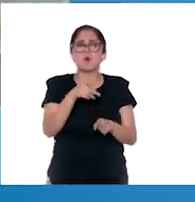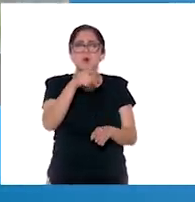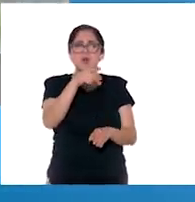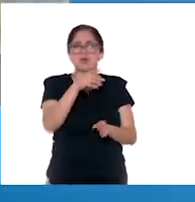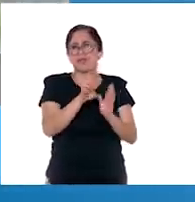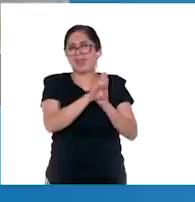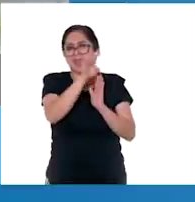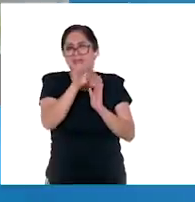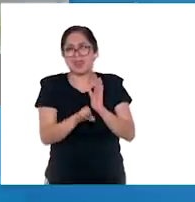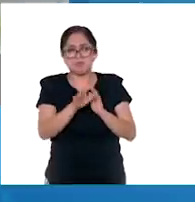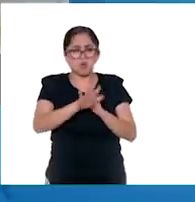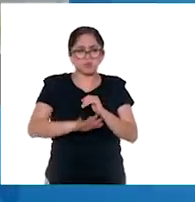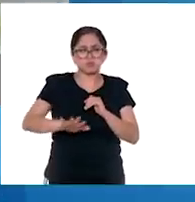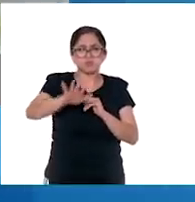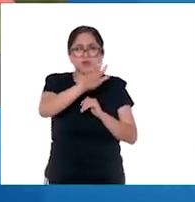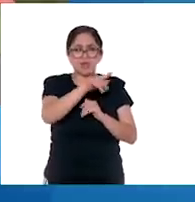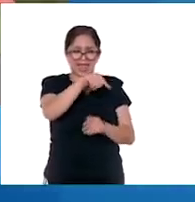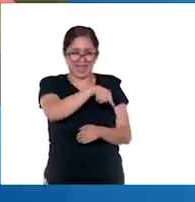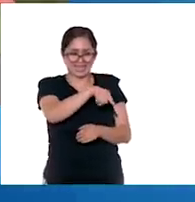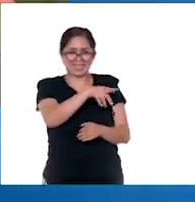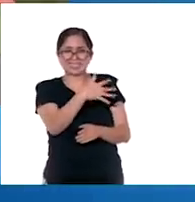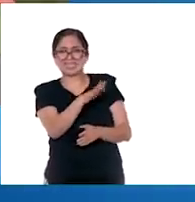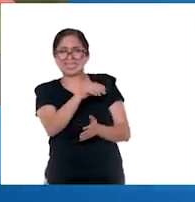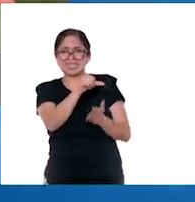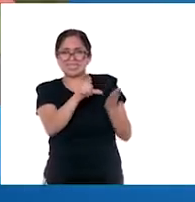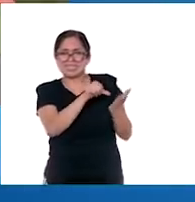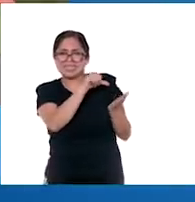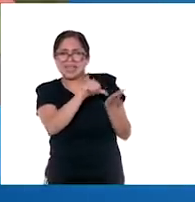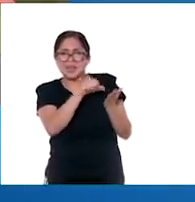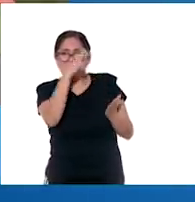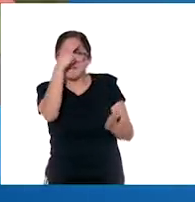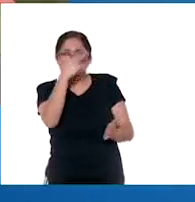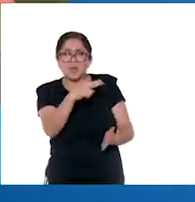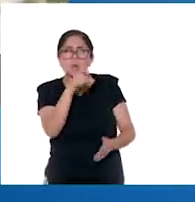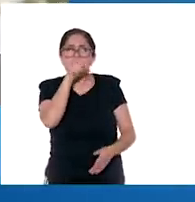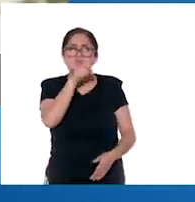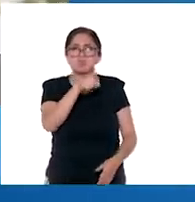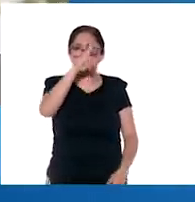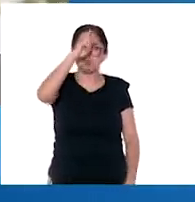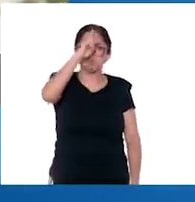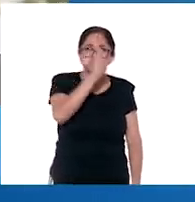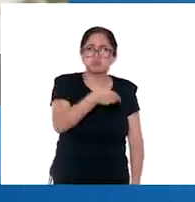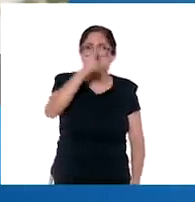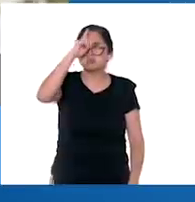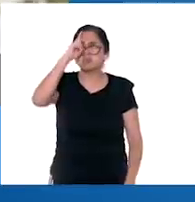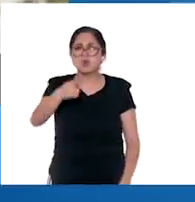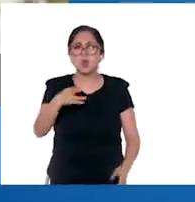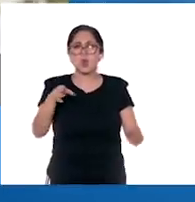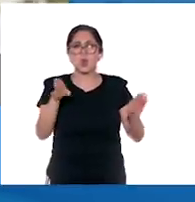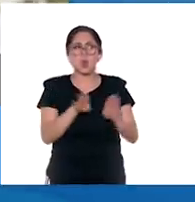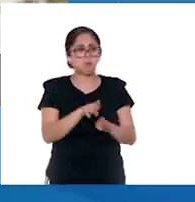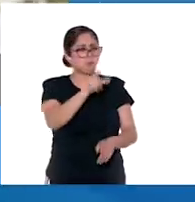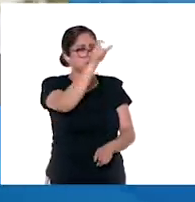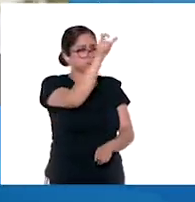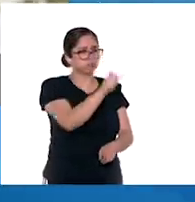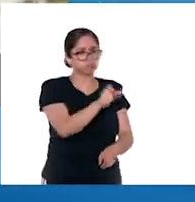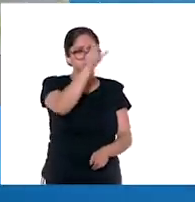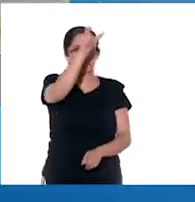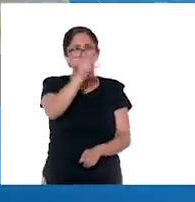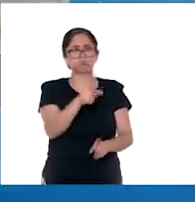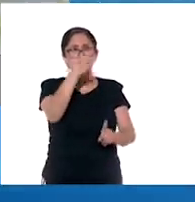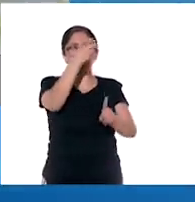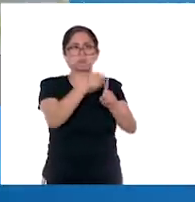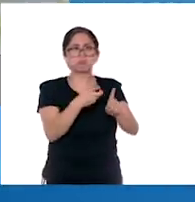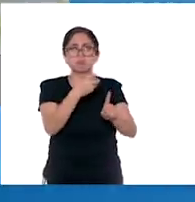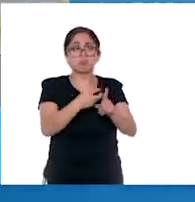parte, por ejemplo, de las urbes, en el centro de México, y esto de las prohibiciones, ¿no? Los mitos que hay, los estereotipos que hay, ¿no? Por ejemplo, no hay